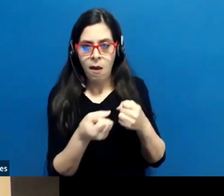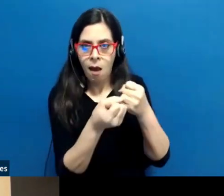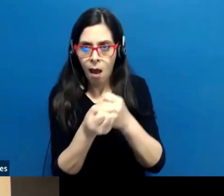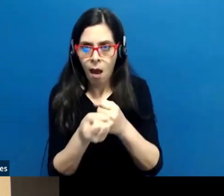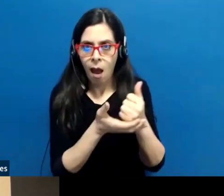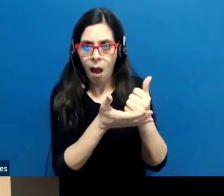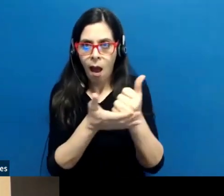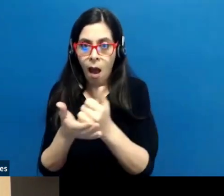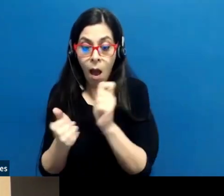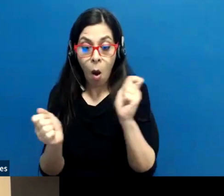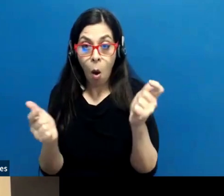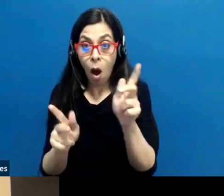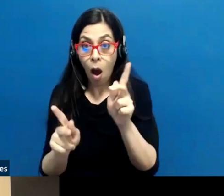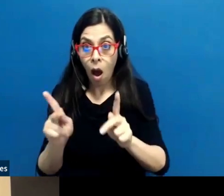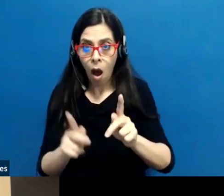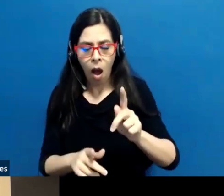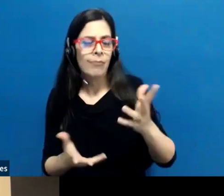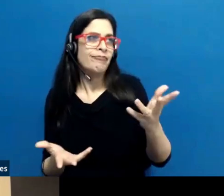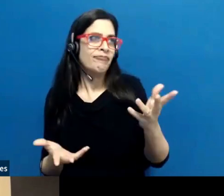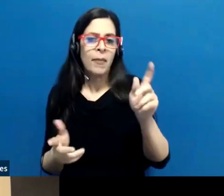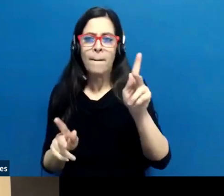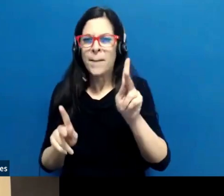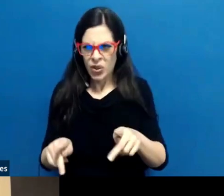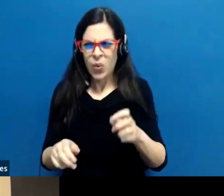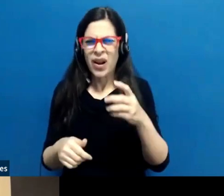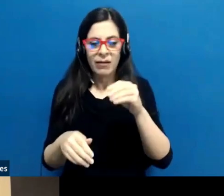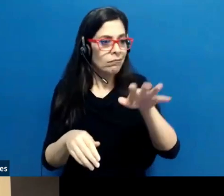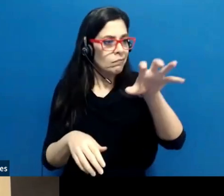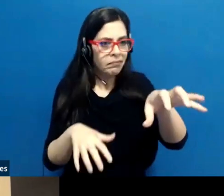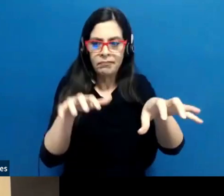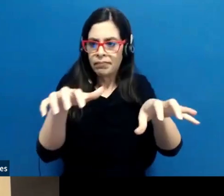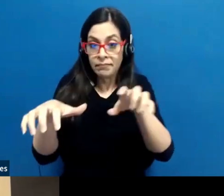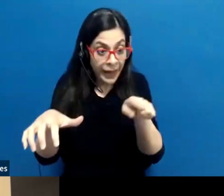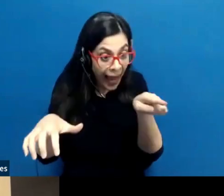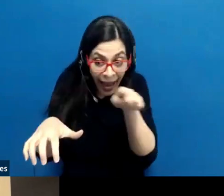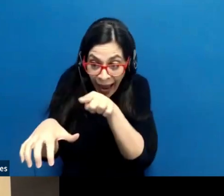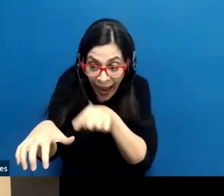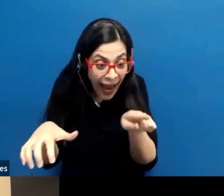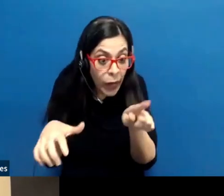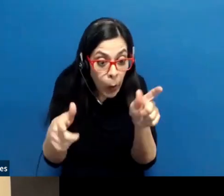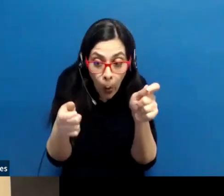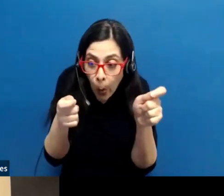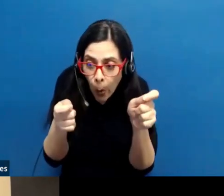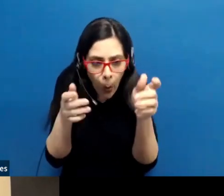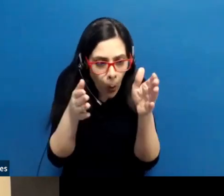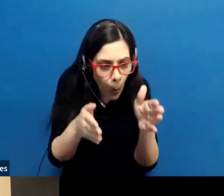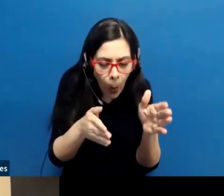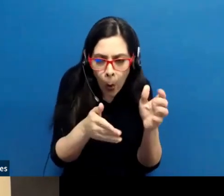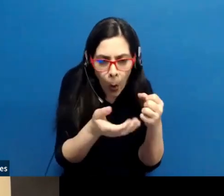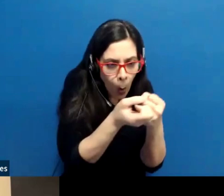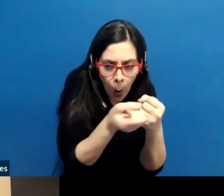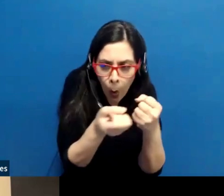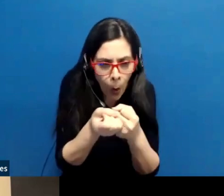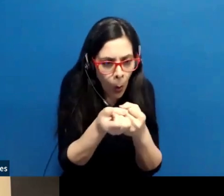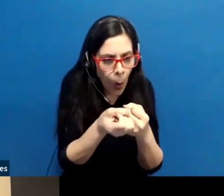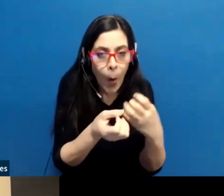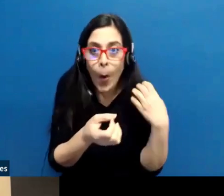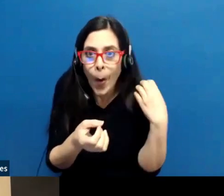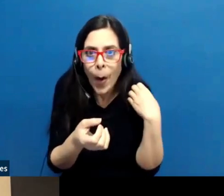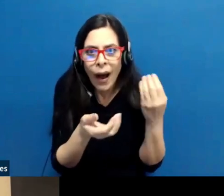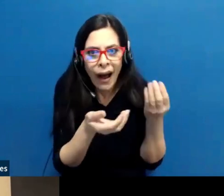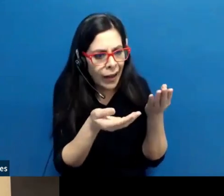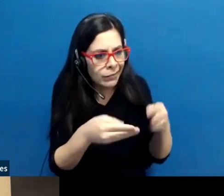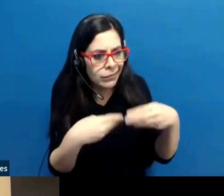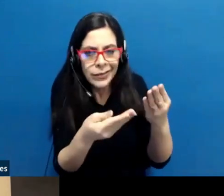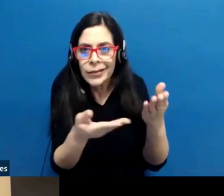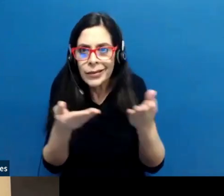directores ejecutivos, que son esas figuras en las regiones que dan apoyo precisamente administrativo, ayudarlos en el proceso